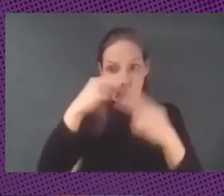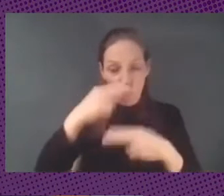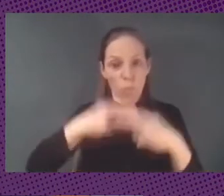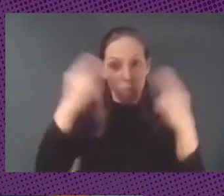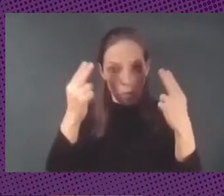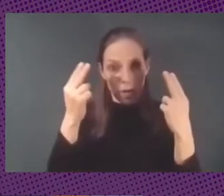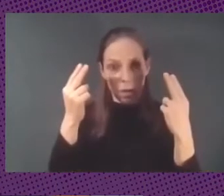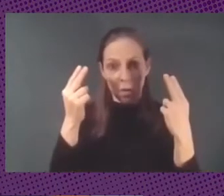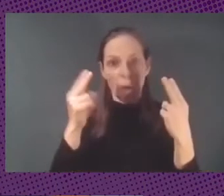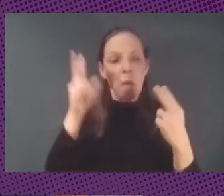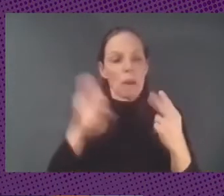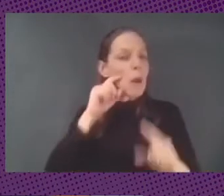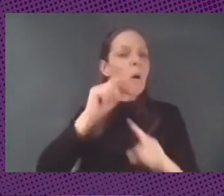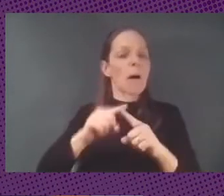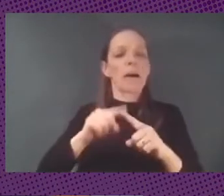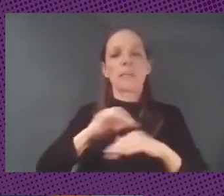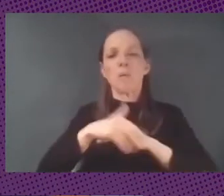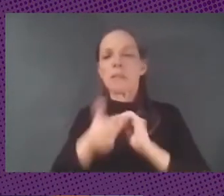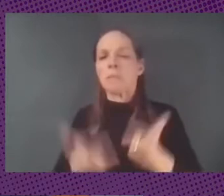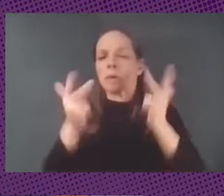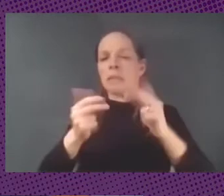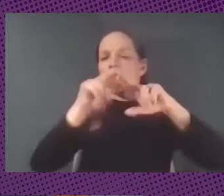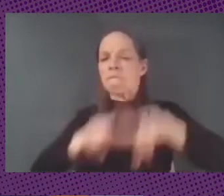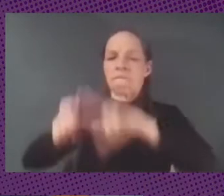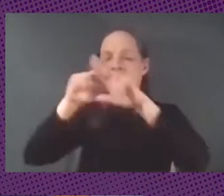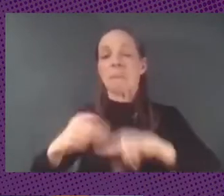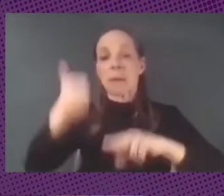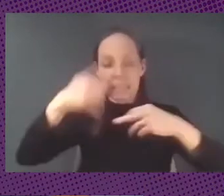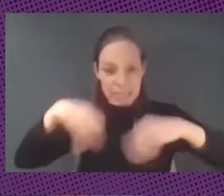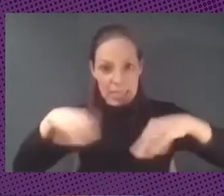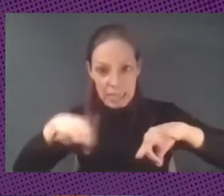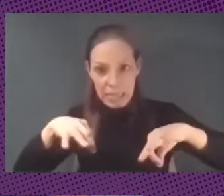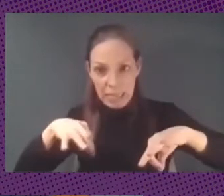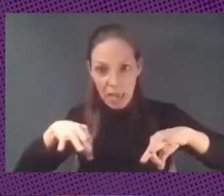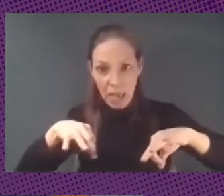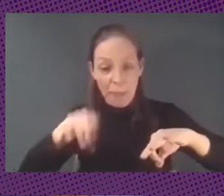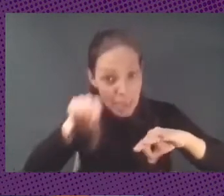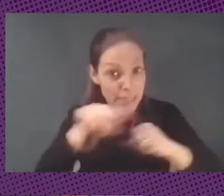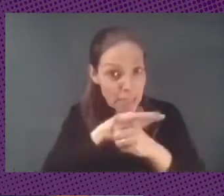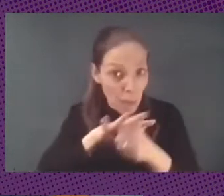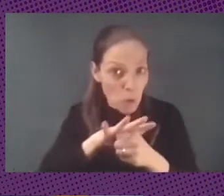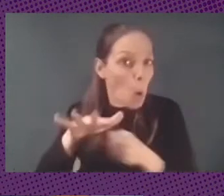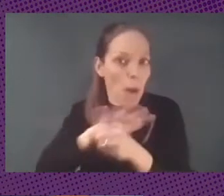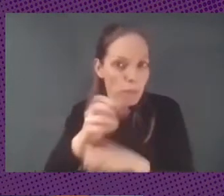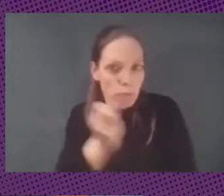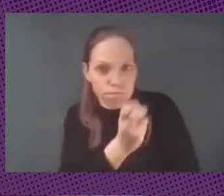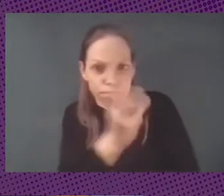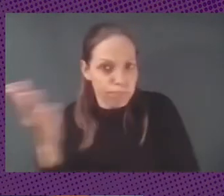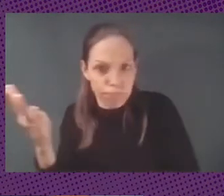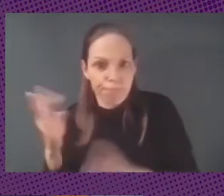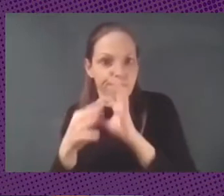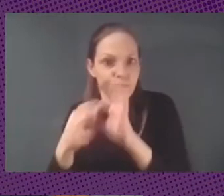hacer escrutinio democrático de manera más sencilla se puede extender a todo tipo de actividades que tienen que ver con el conocimiento